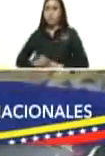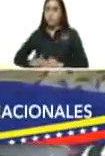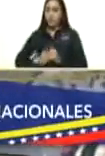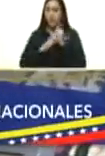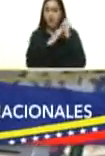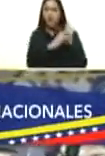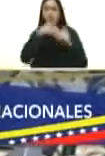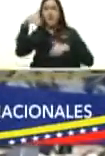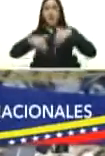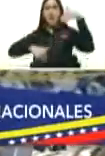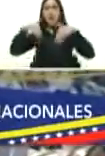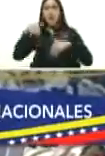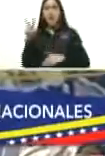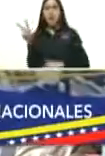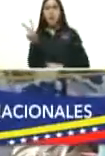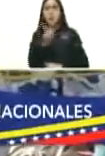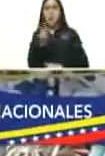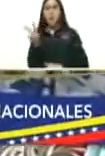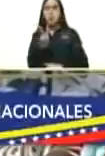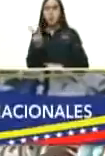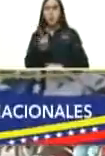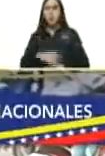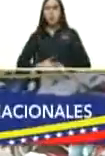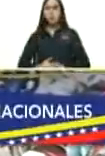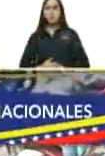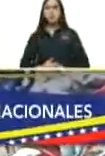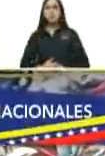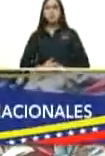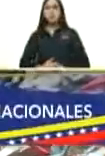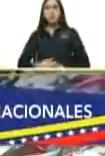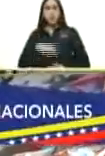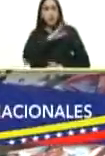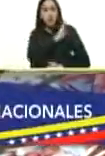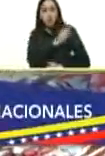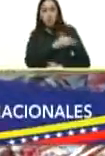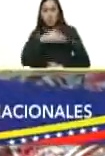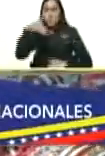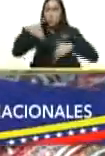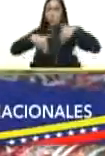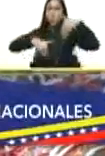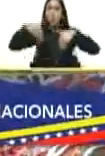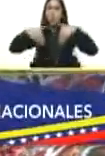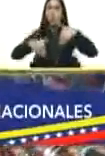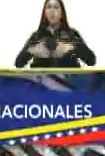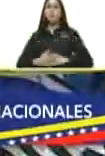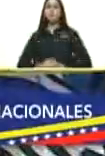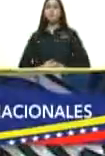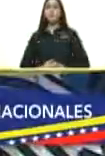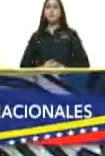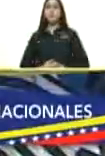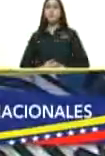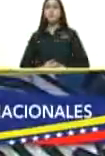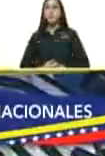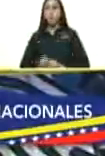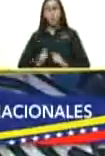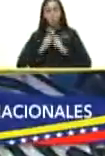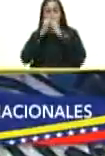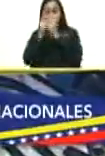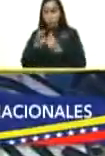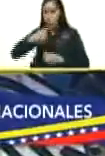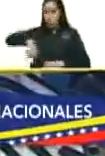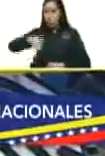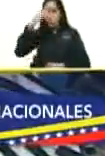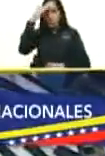electoral del país el poder electoral del país ha sido designado como ustedes